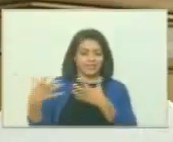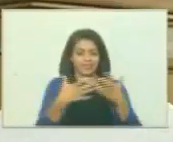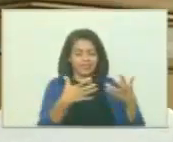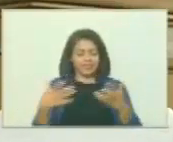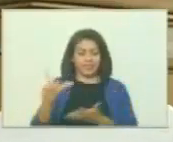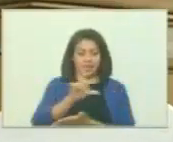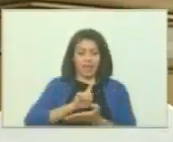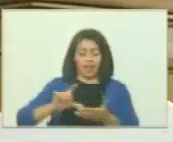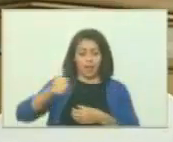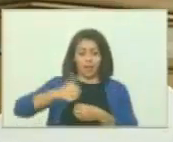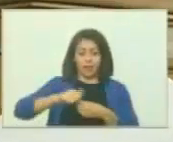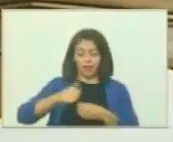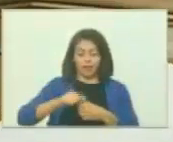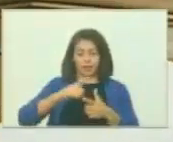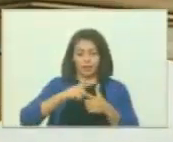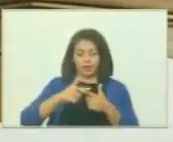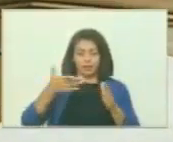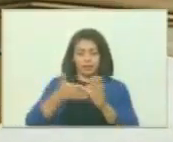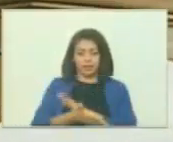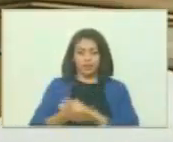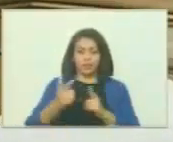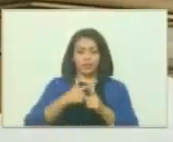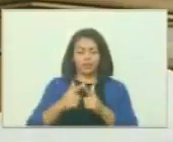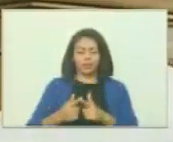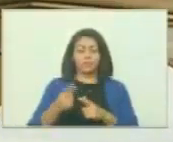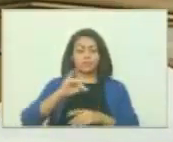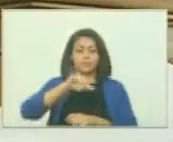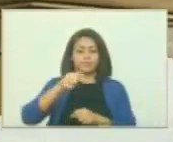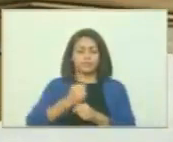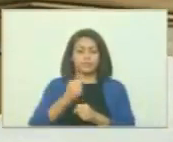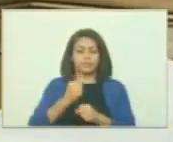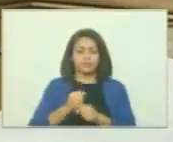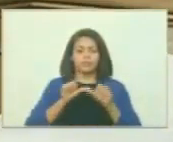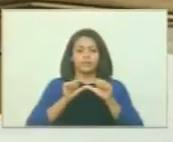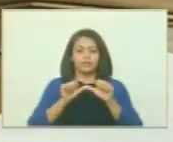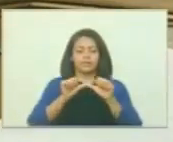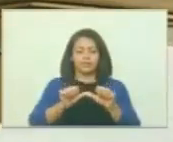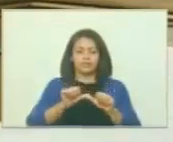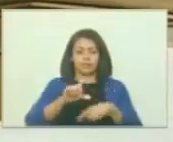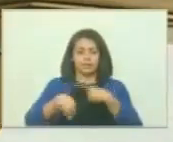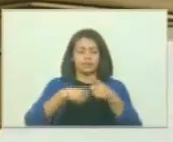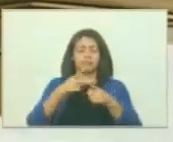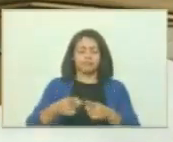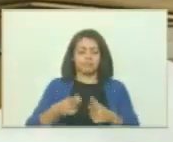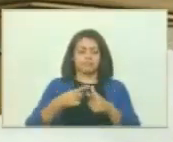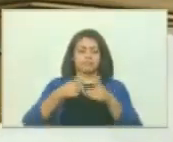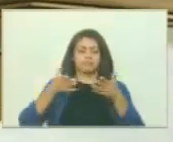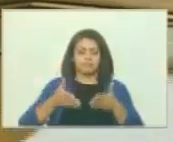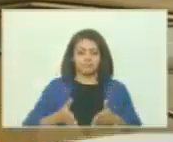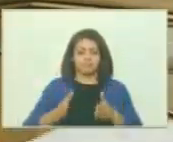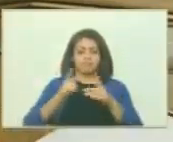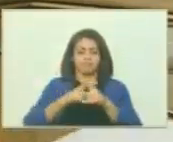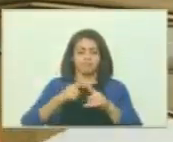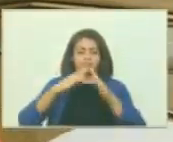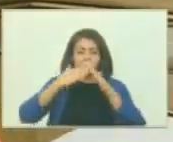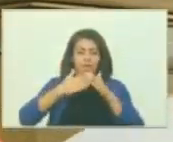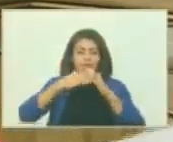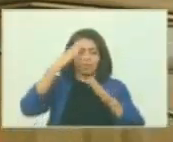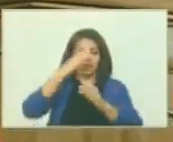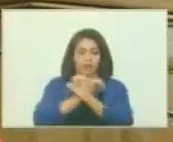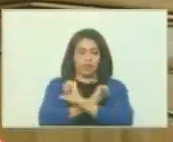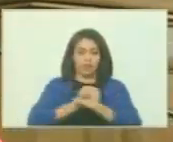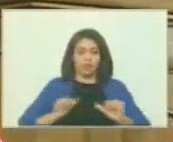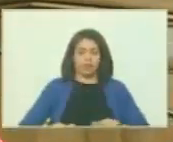naval del lago de Maracaibo fue una heroica jornada que condujo al nacimiento de nuestra armada bolivariana,